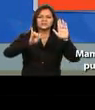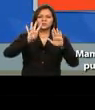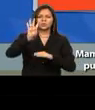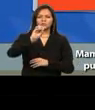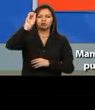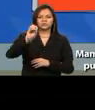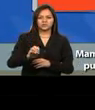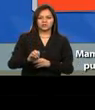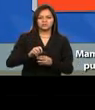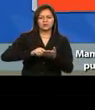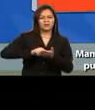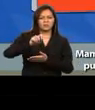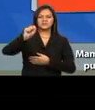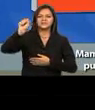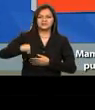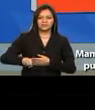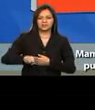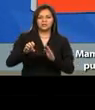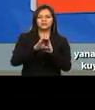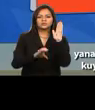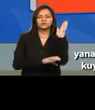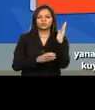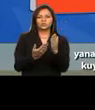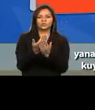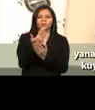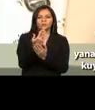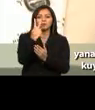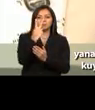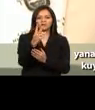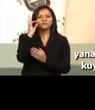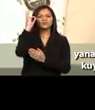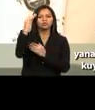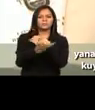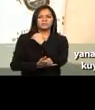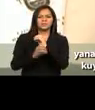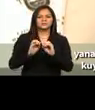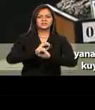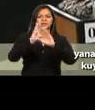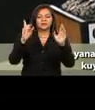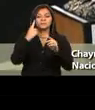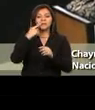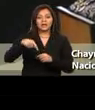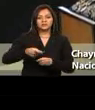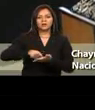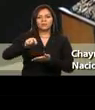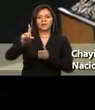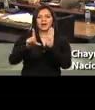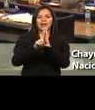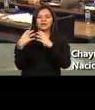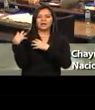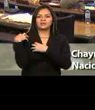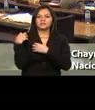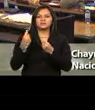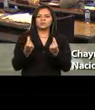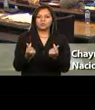de los ecuatorianos dieron un sí rotundo a la Carta Magna, que rige los destinos de nuestro país. Para ello se aprobaron las leyes que garantizan el